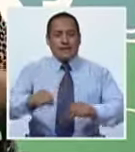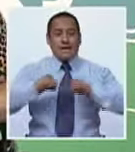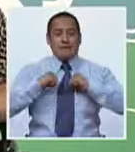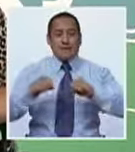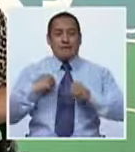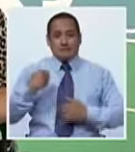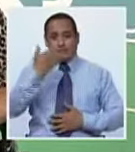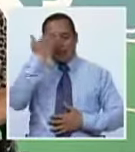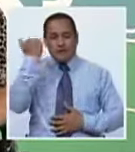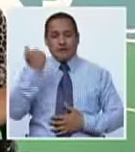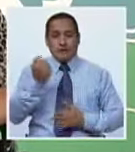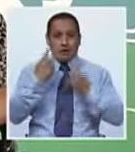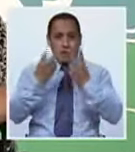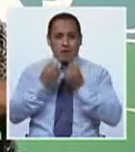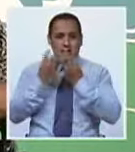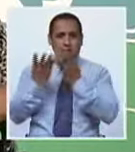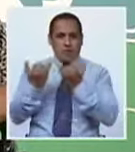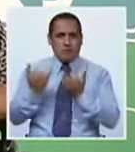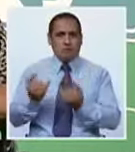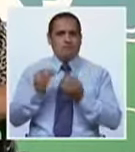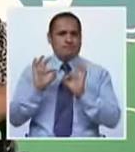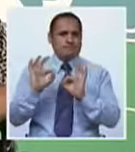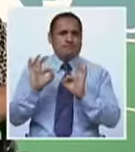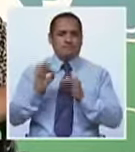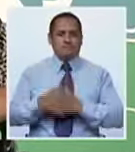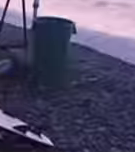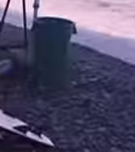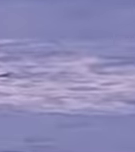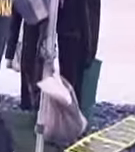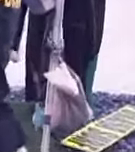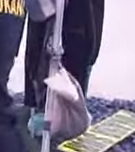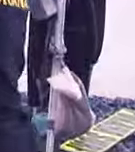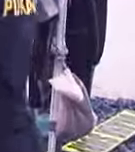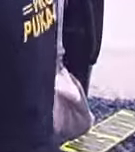gimnasia, me estaba olvidando. Veamos este informe que está muy lindo.